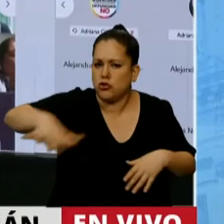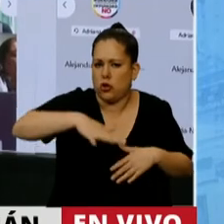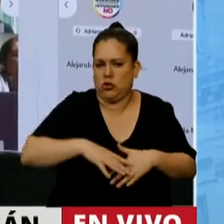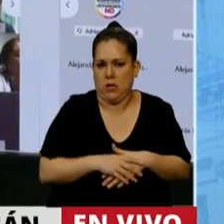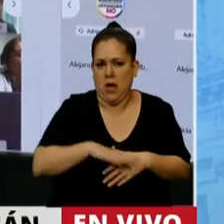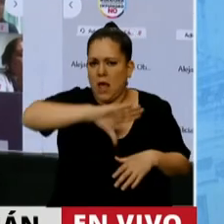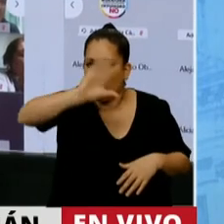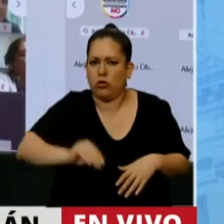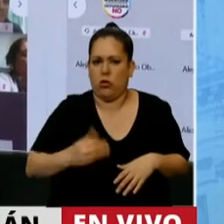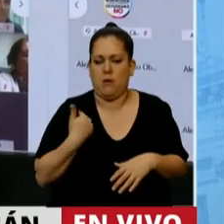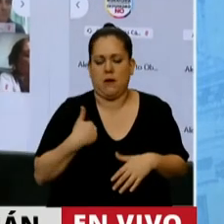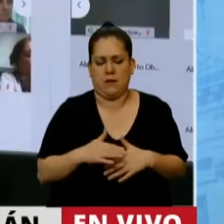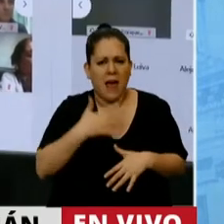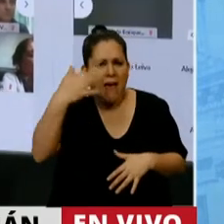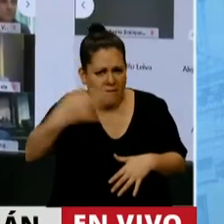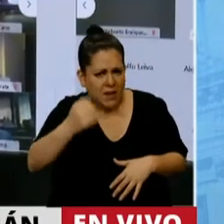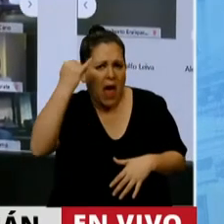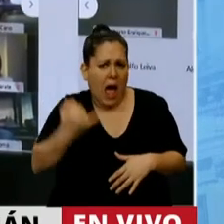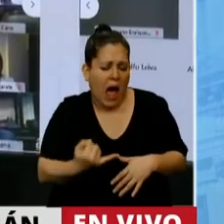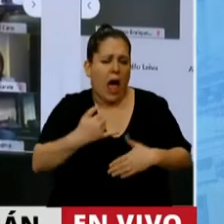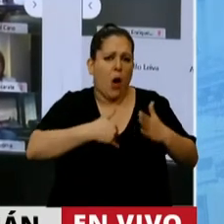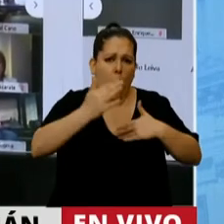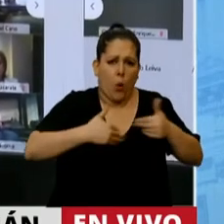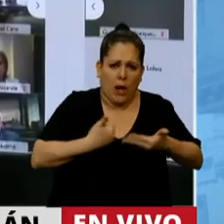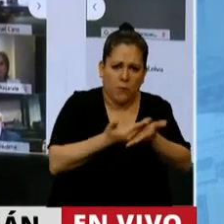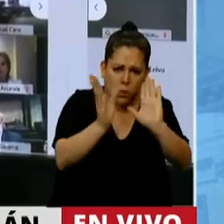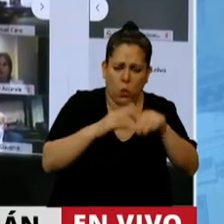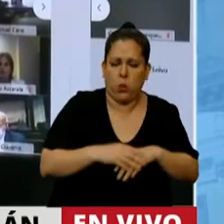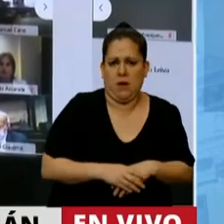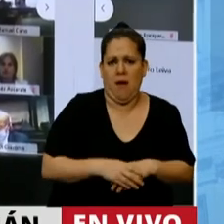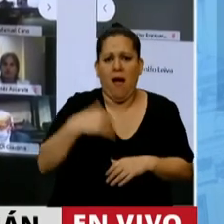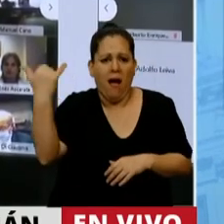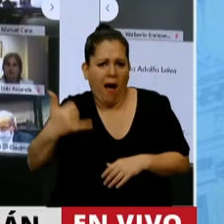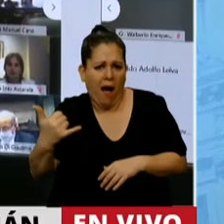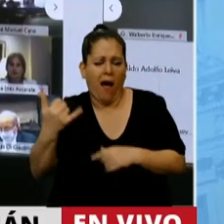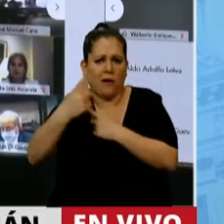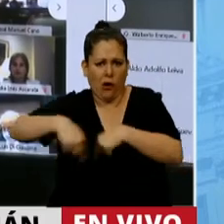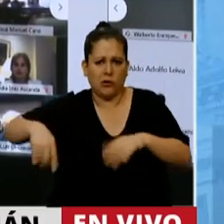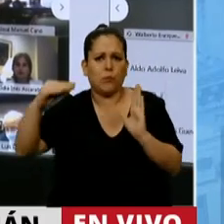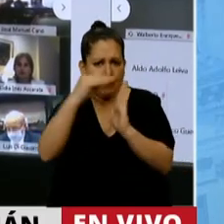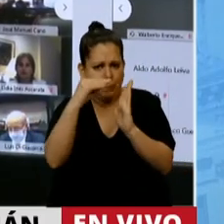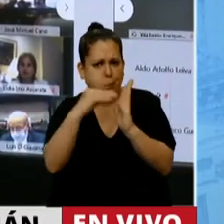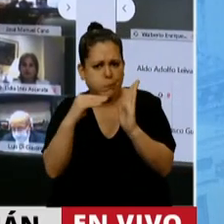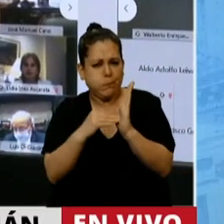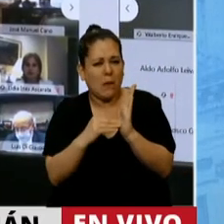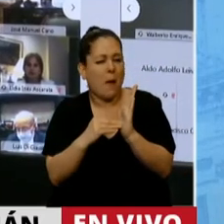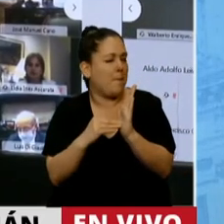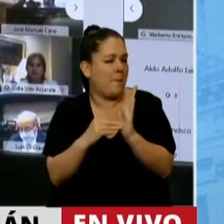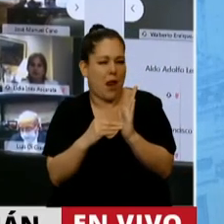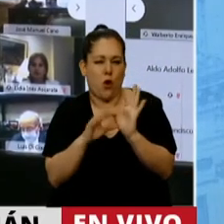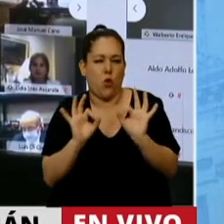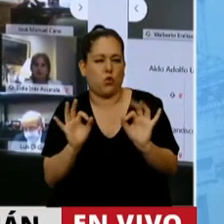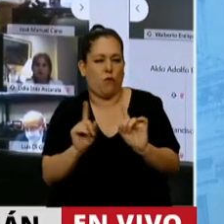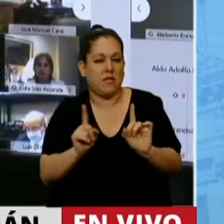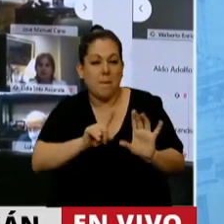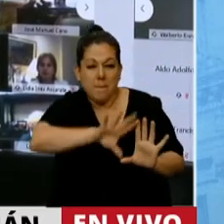todo el país. Es cierto, hay obras públicas, hay temáticas que están insertas, pero no abarca todas las